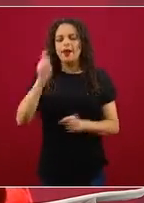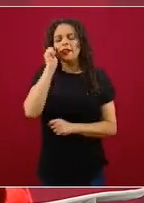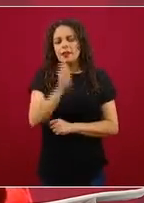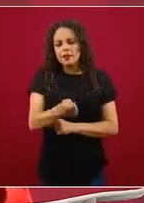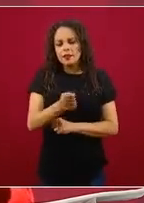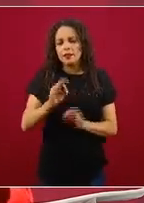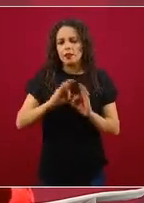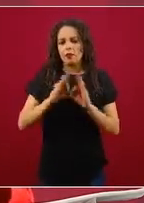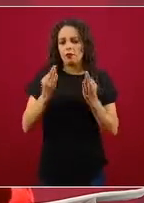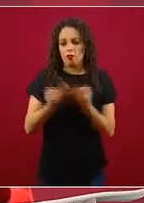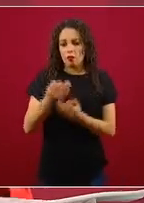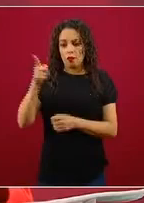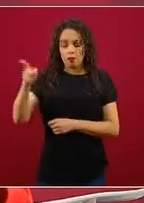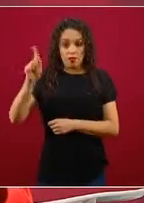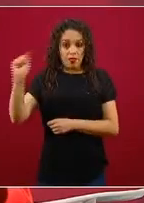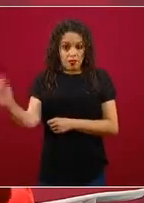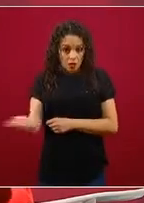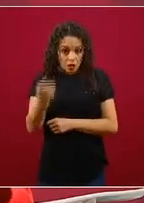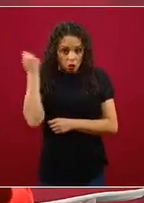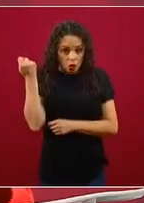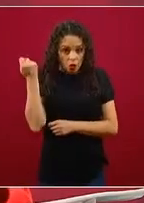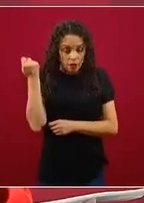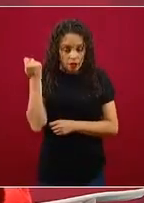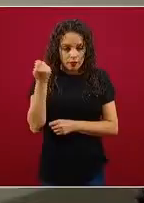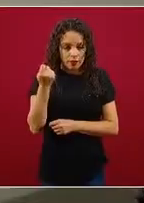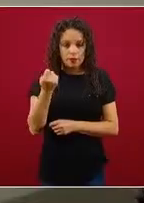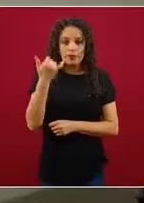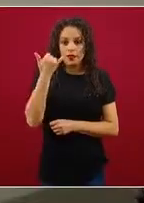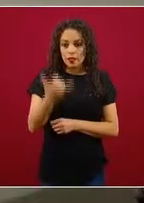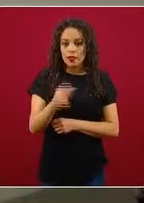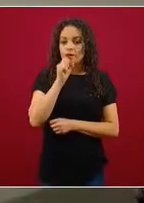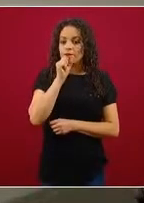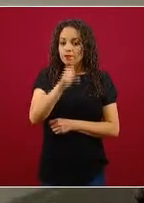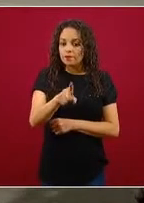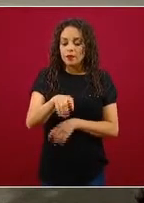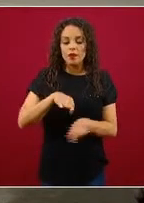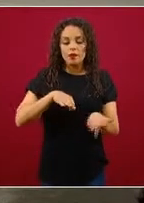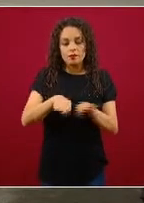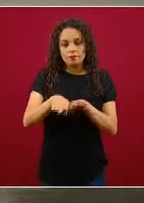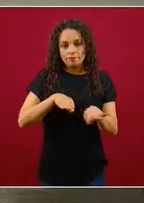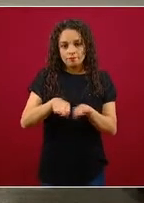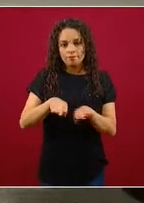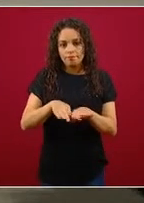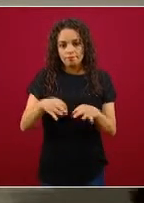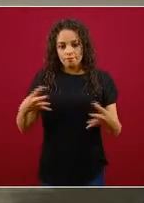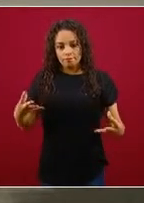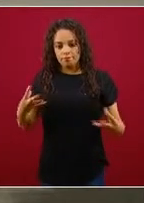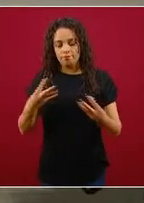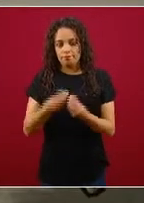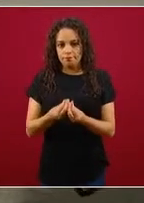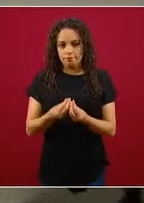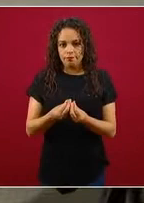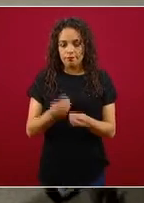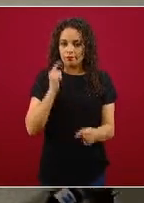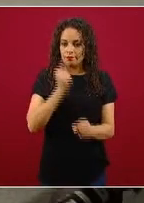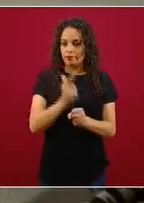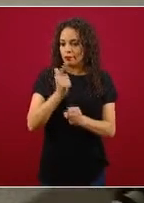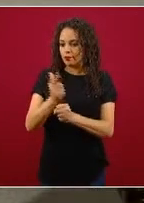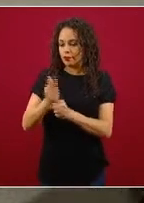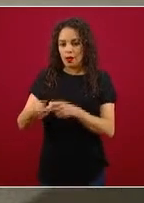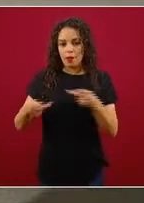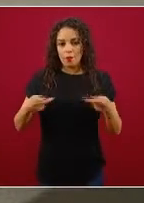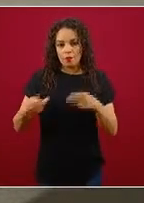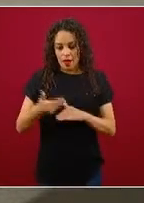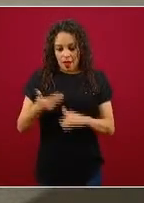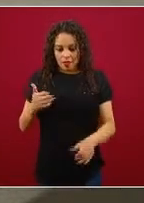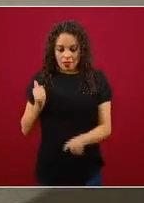tecnológicos y sobre todo también el trabajo en territorio y la identificación temprana de casos